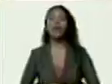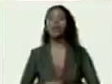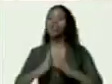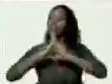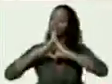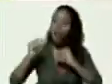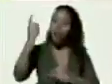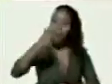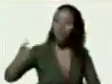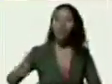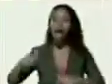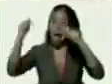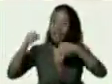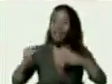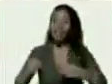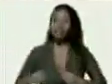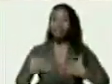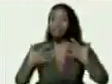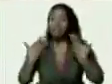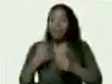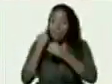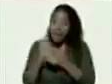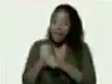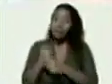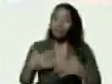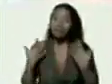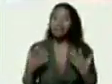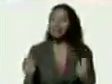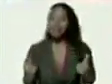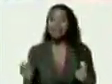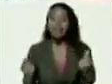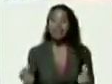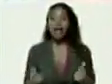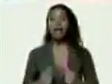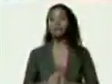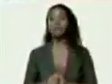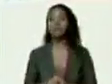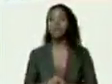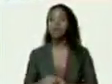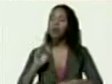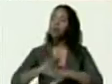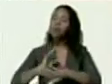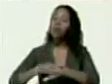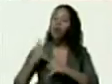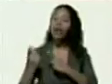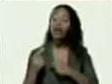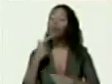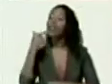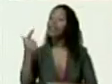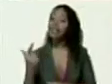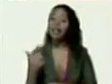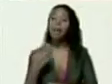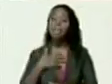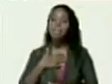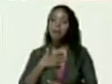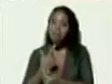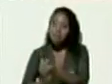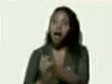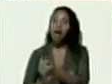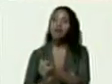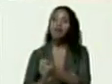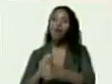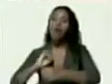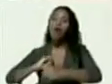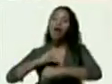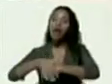estamos ansiosos porque como decía mi hermano Héctor